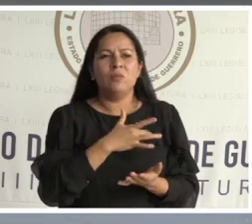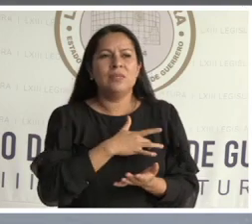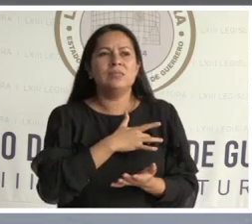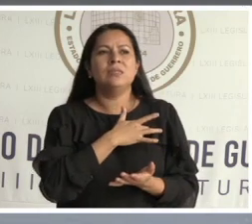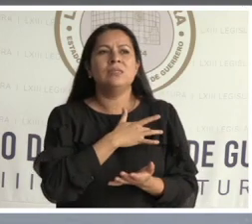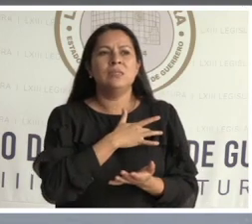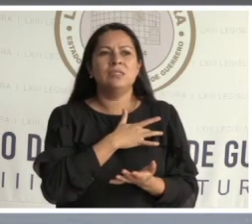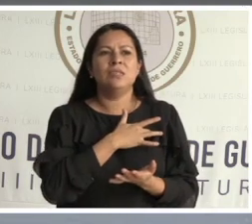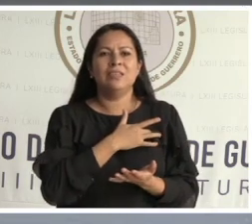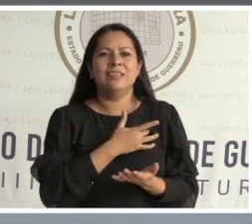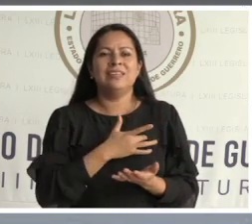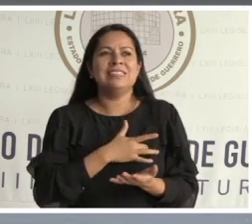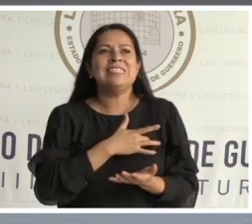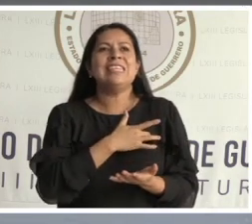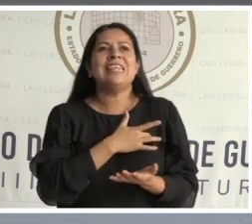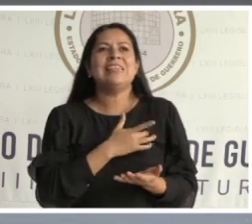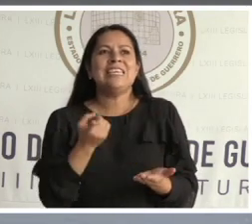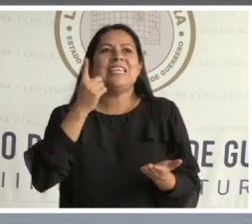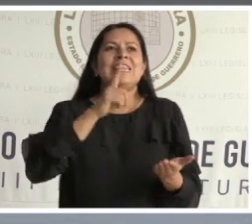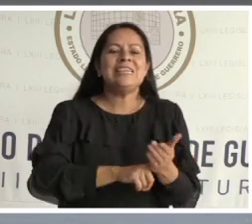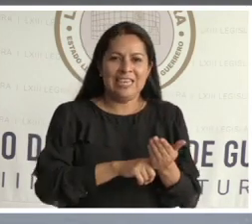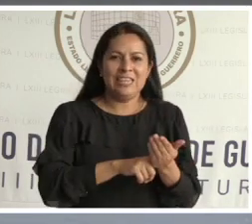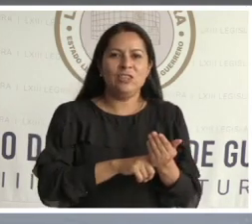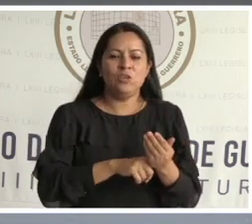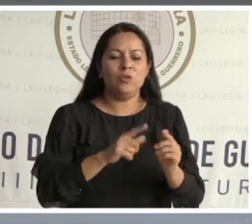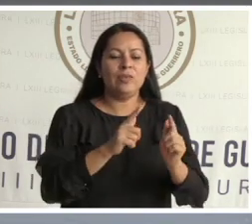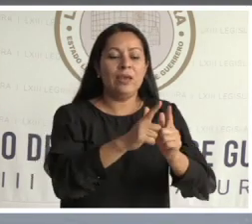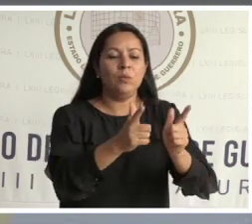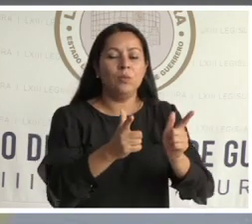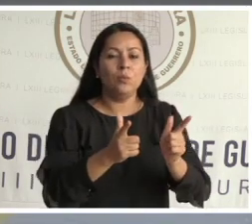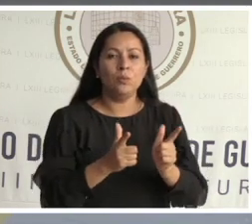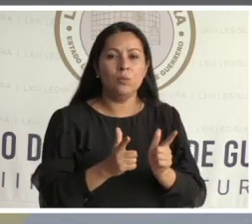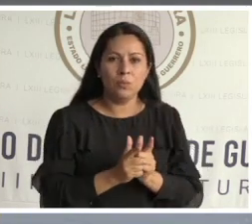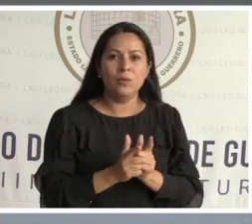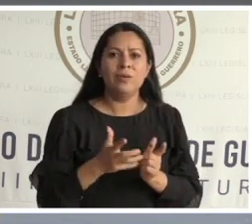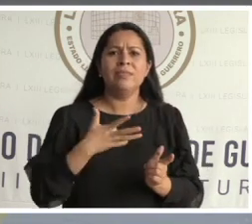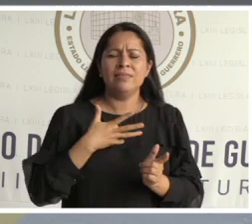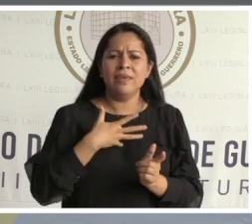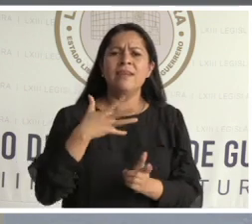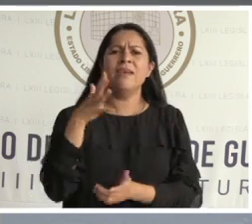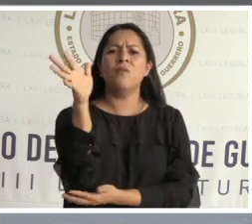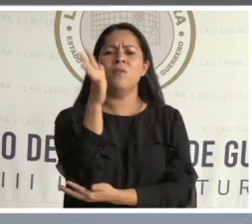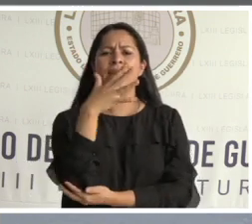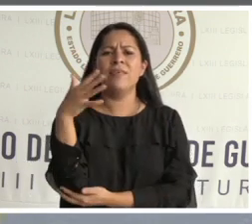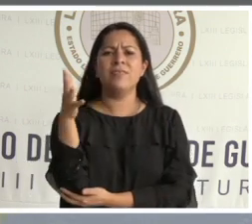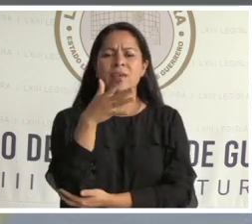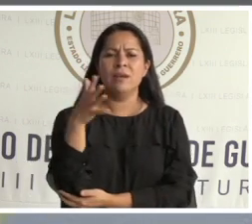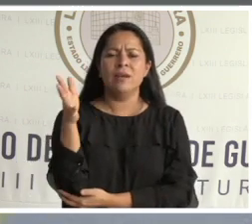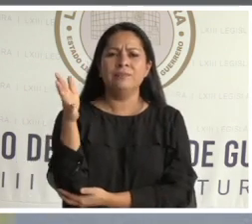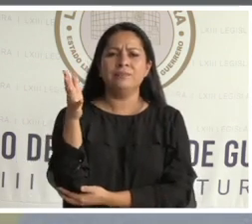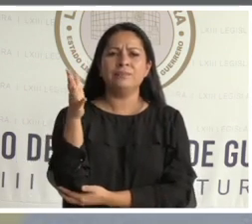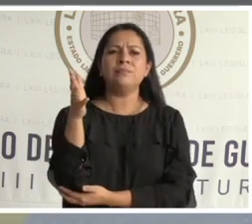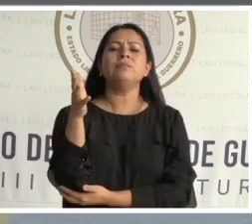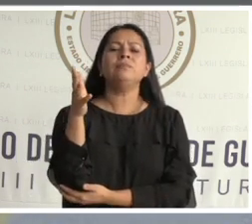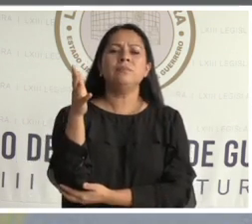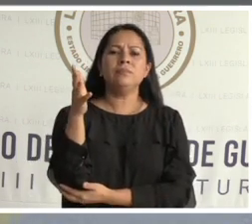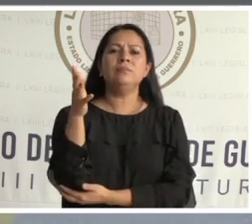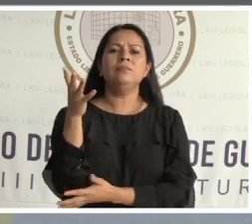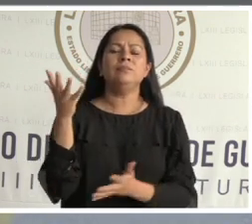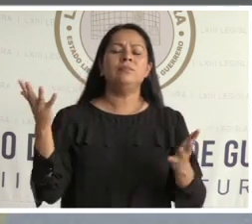de pertenencia a una colectividad. Portar una bandera es la